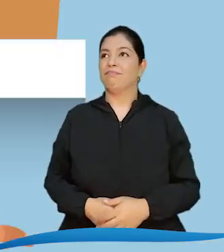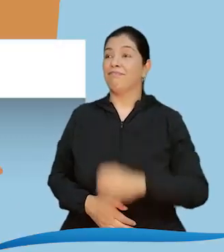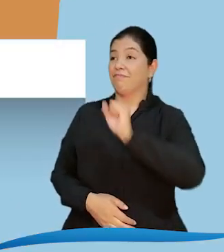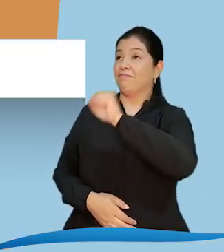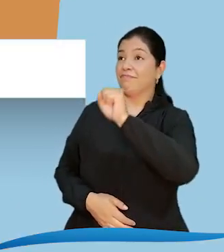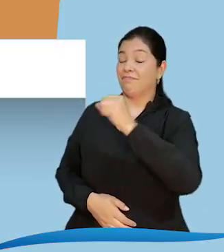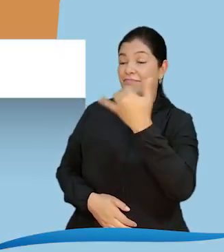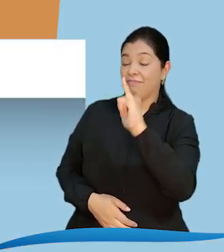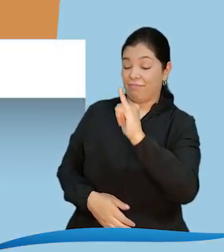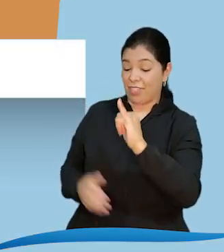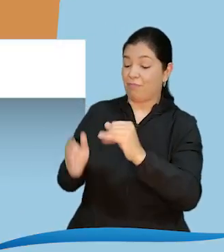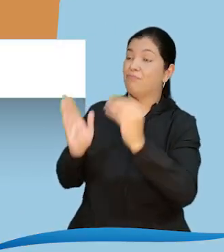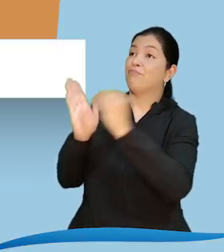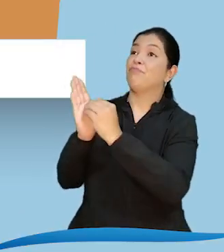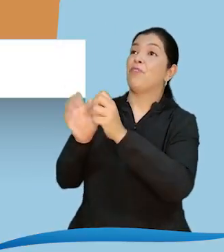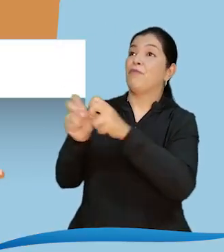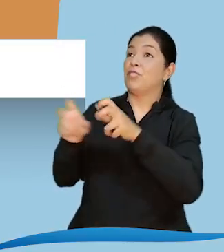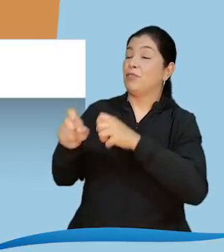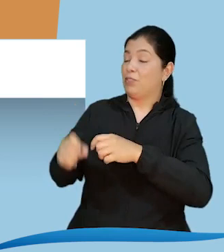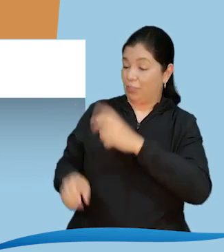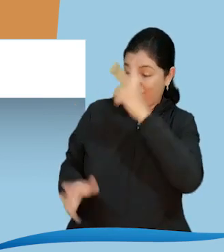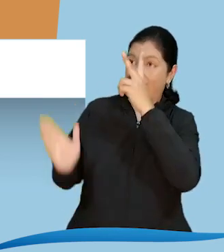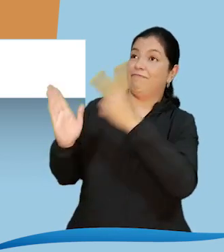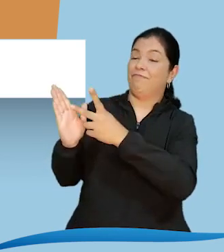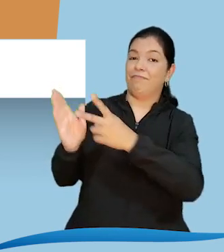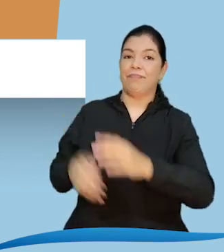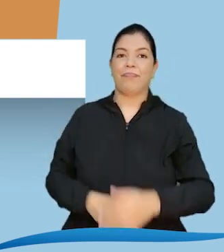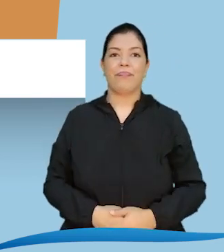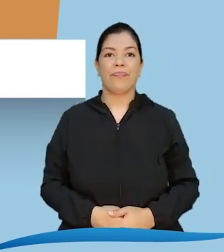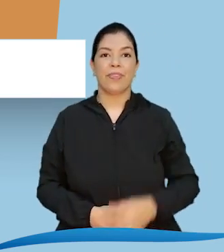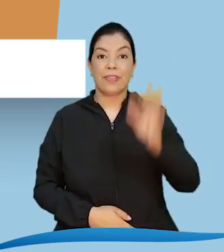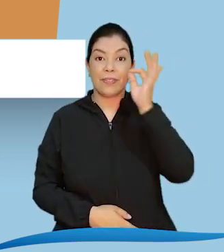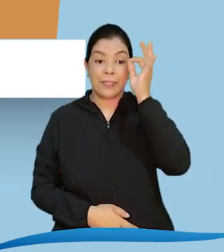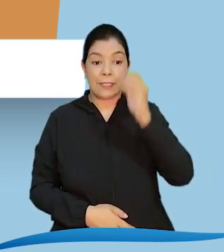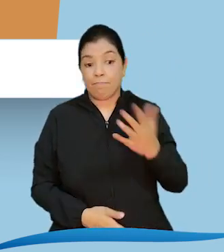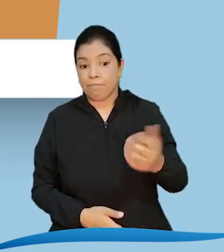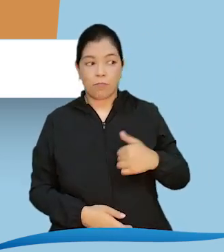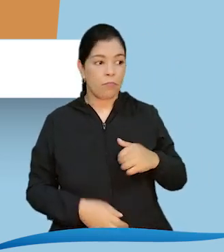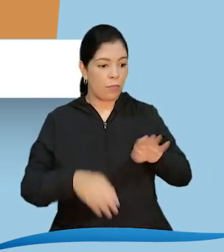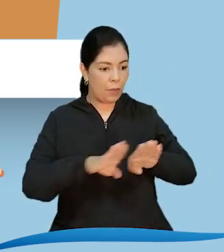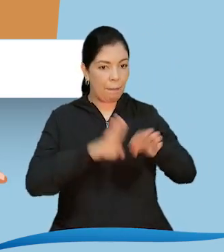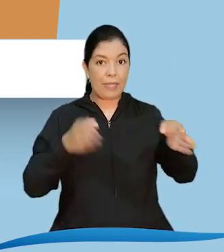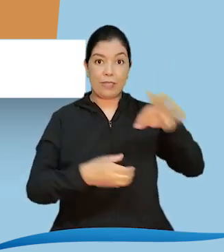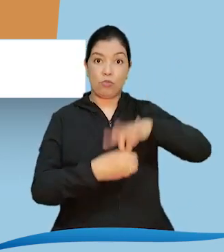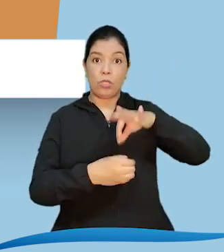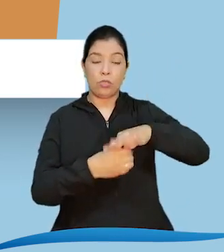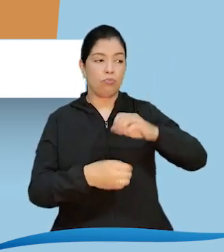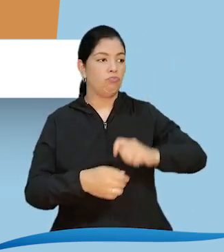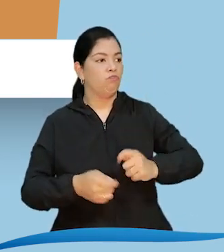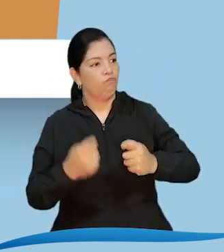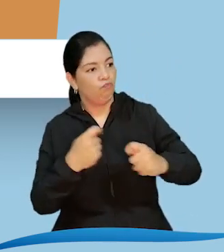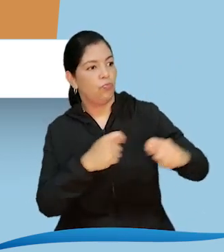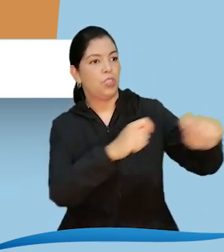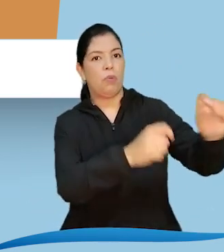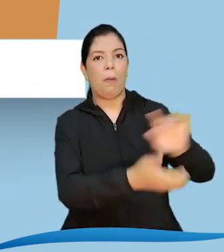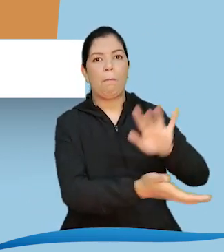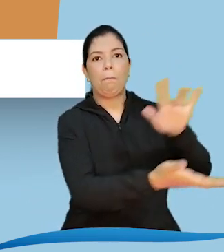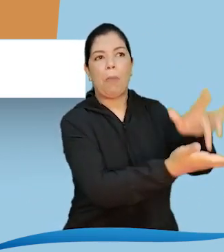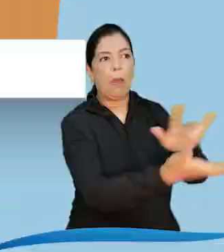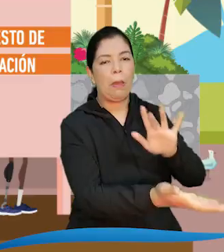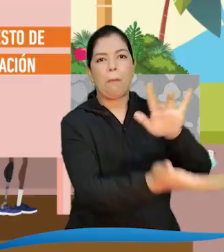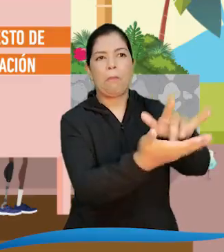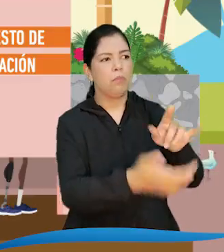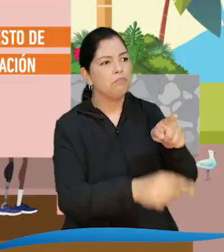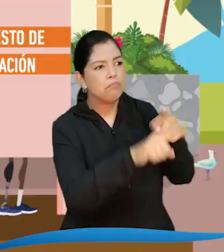Durante esos diez días, es posible trasladar el puesto de votación a diferentes sectores del territorio En el que se está adelantando el